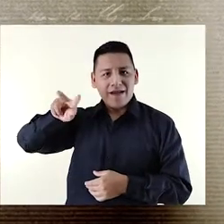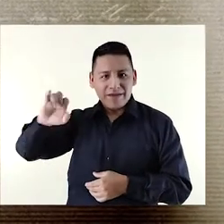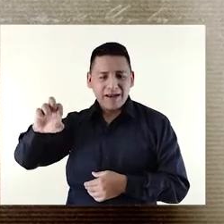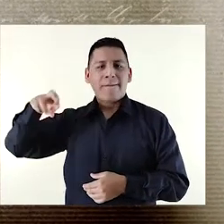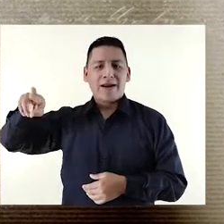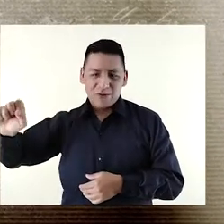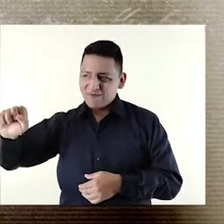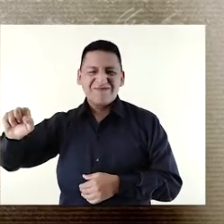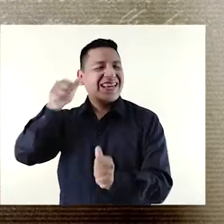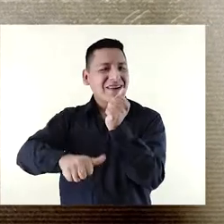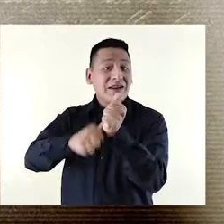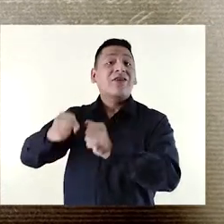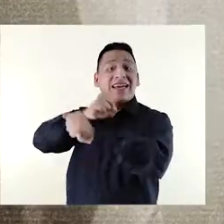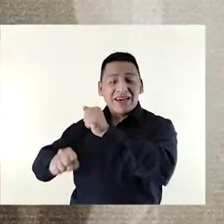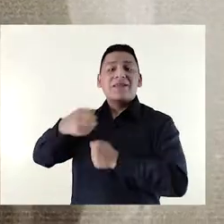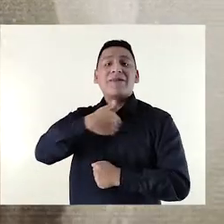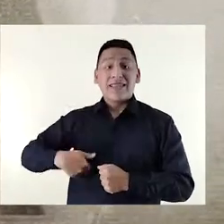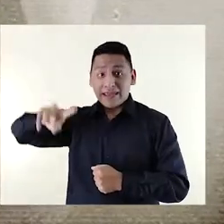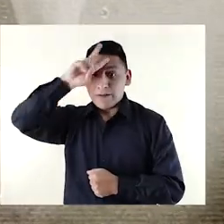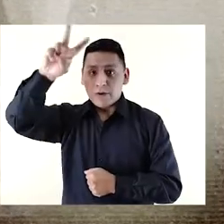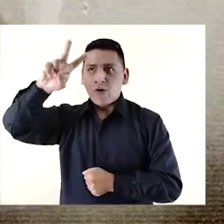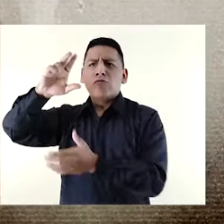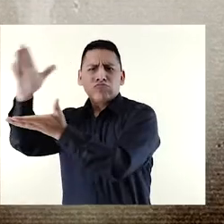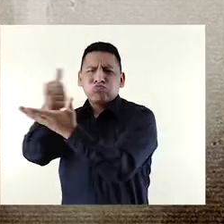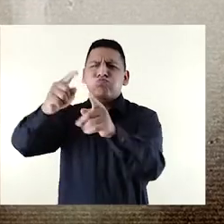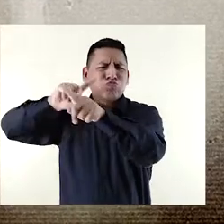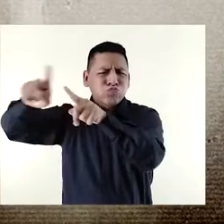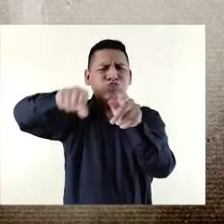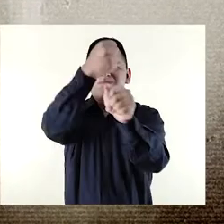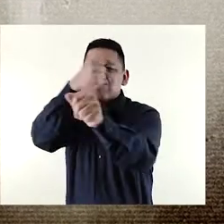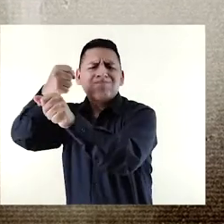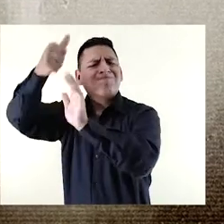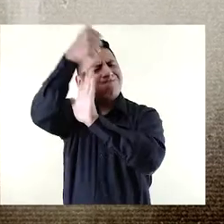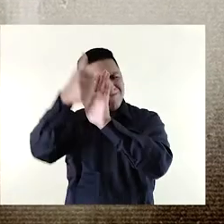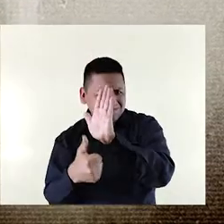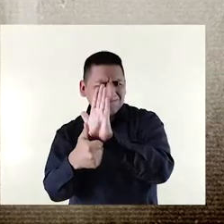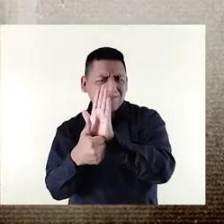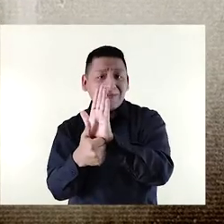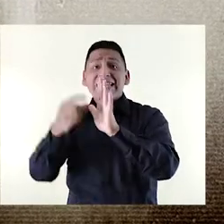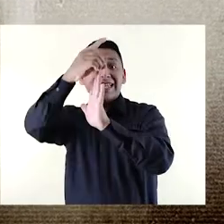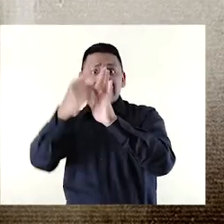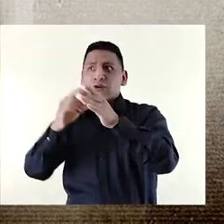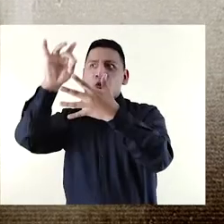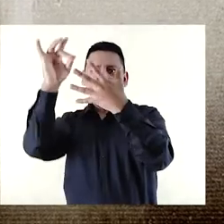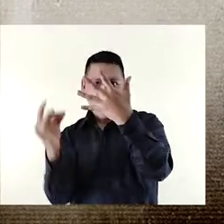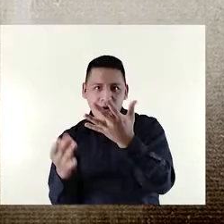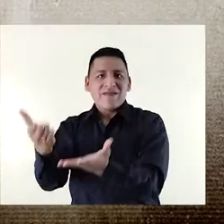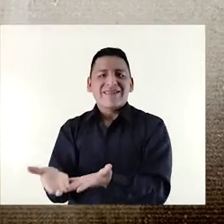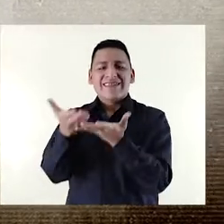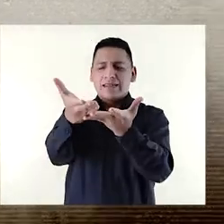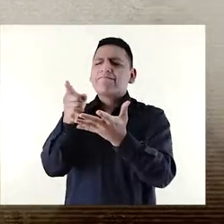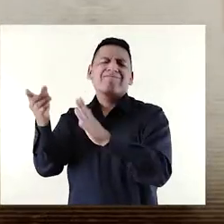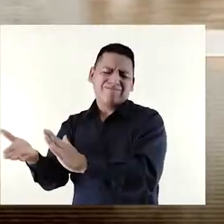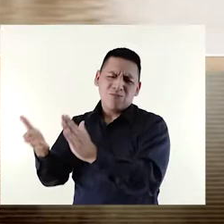Prado, hermano e hijo de sendos presidentes del Perú, coleccionistas impresionantes de piezas arqueológicas y obras artísticas